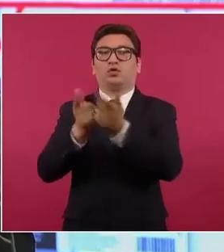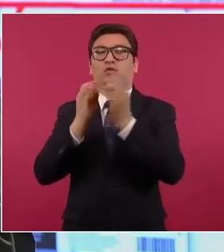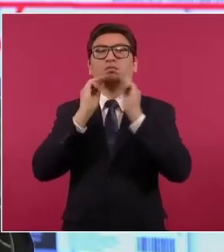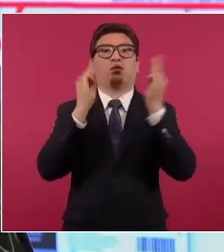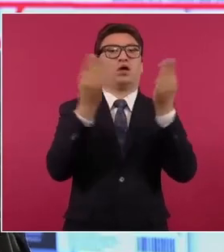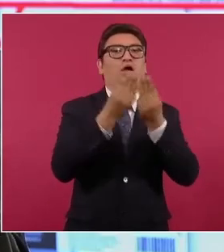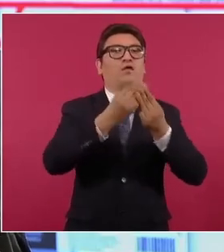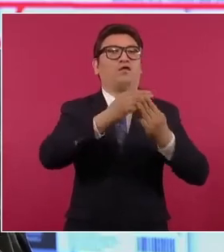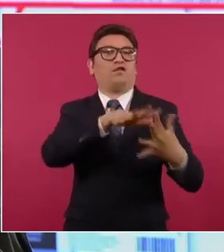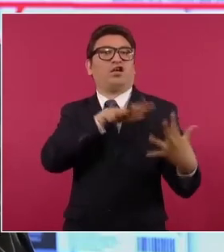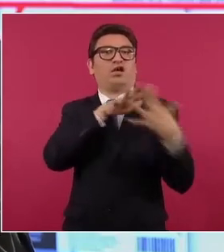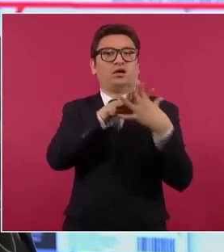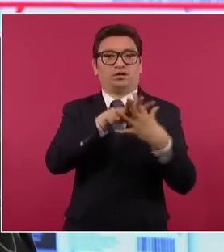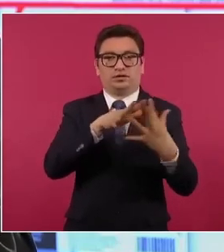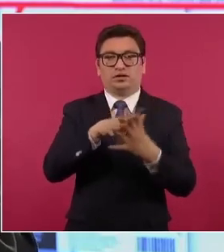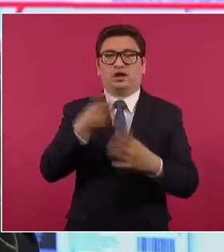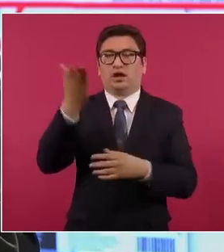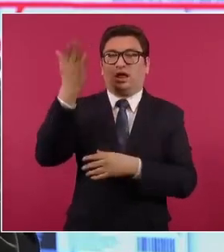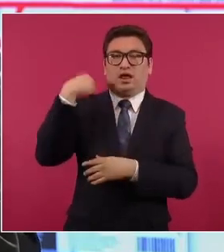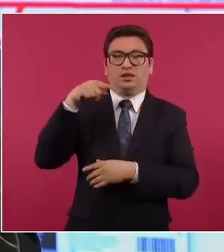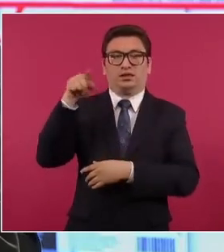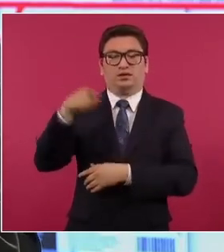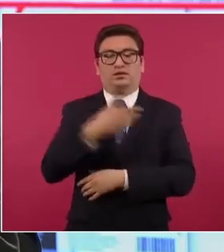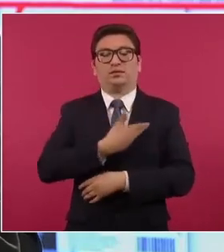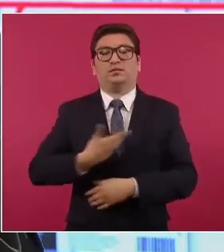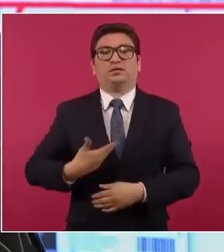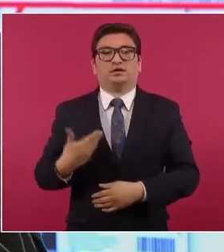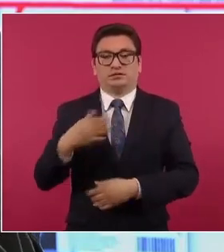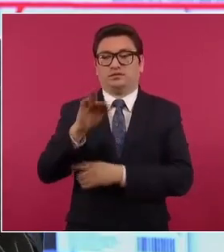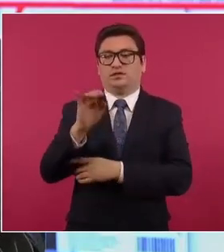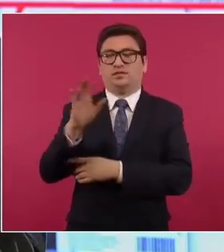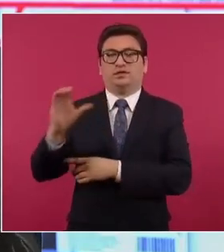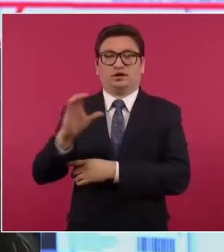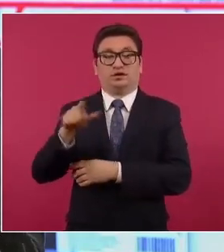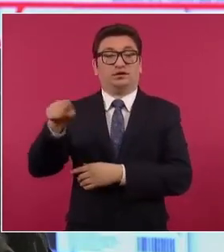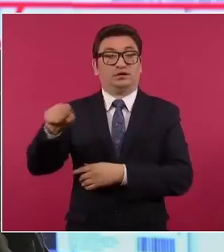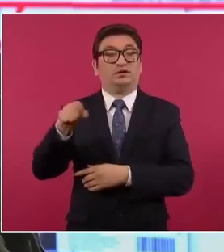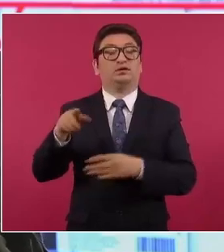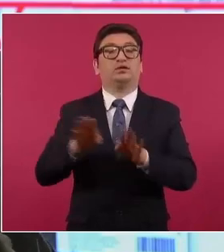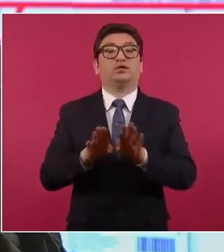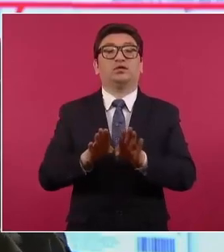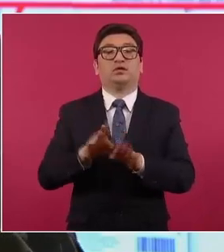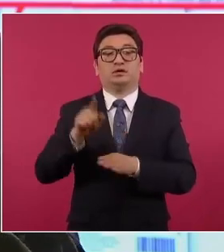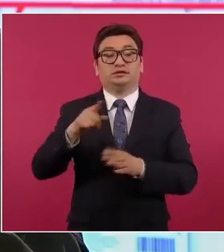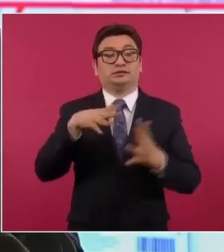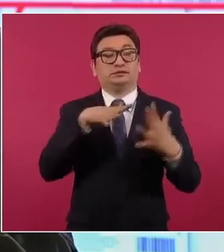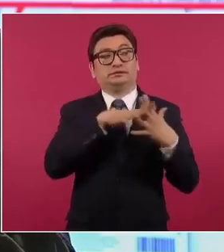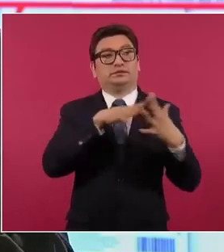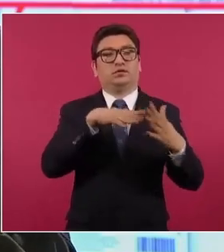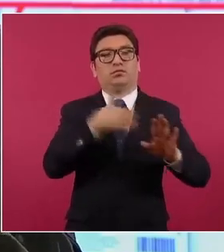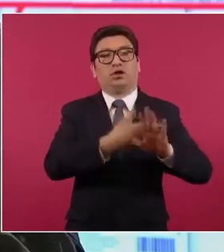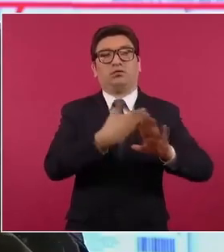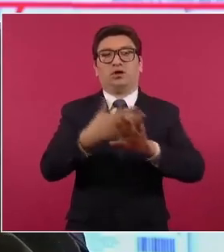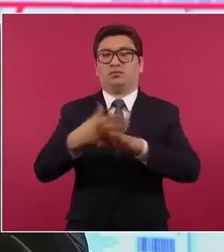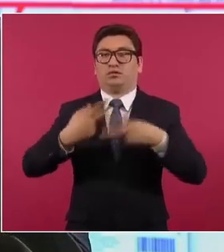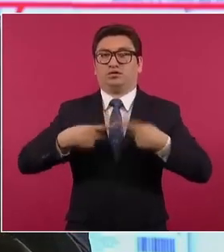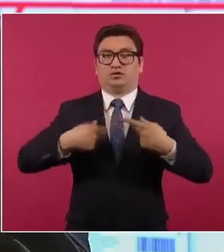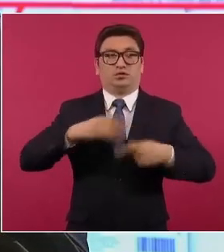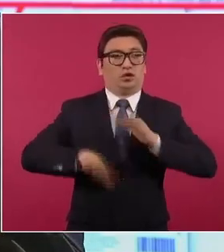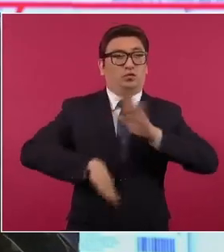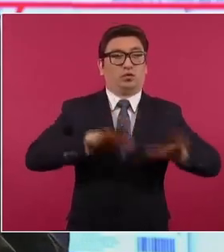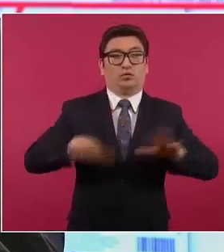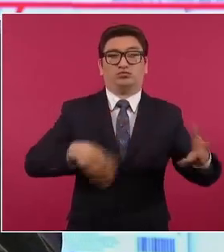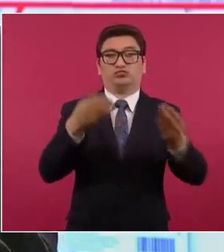expresidente, entonces presidente Felipe Calderón. Una guerra que causó muchas muertes, violaciones a derechos humanos